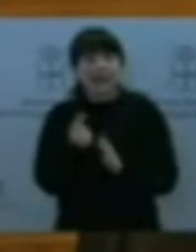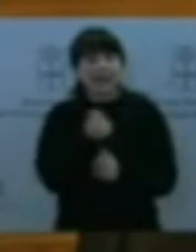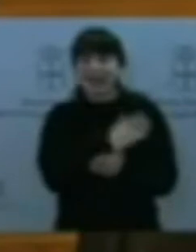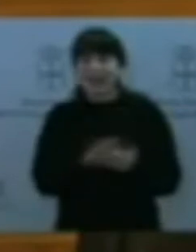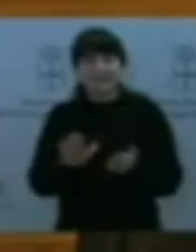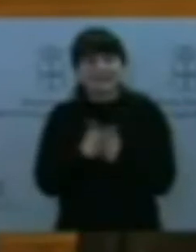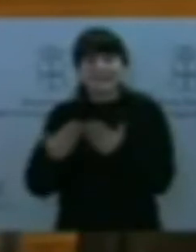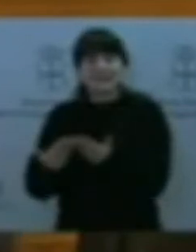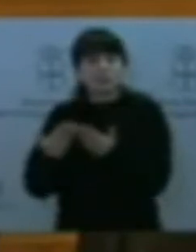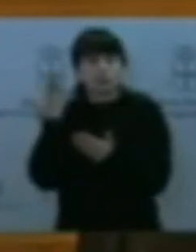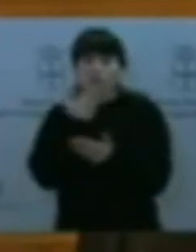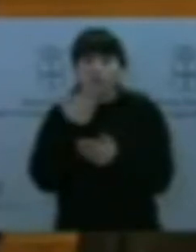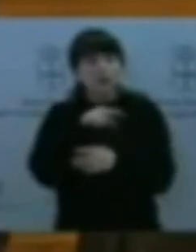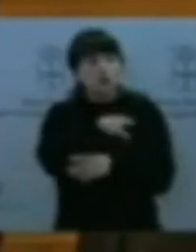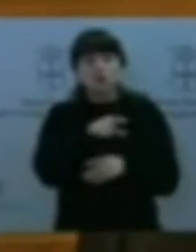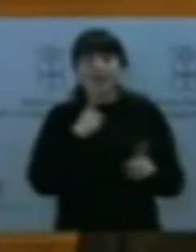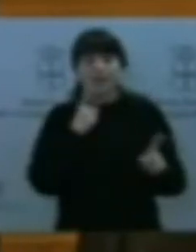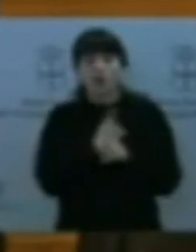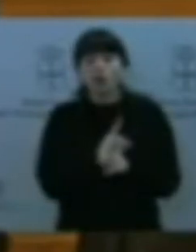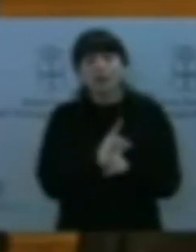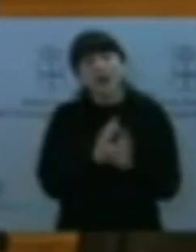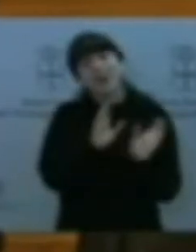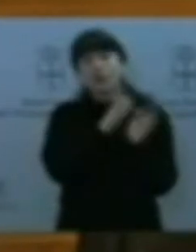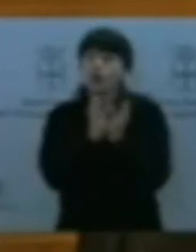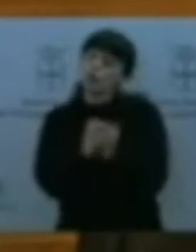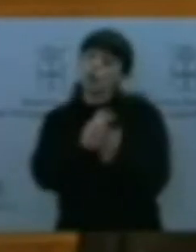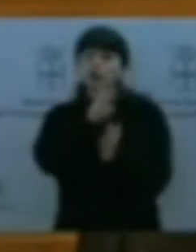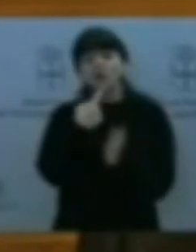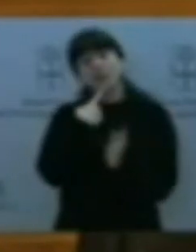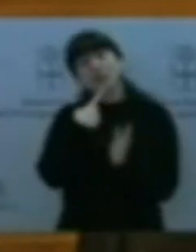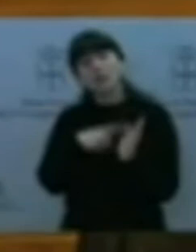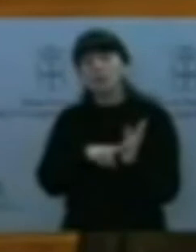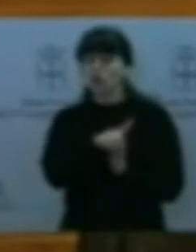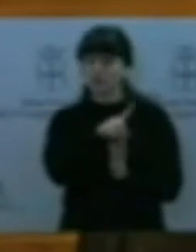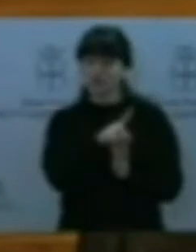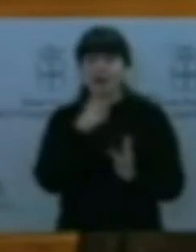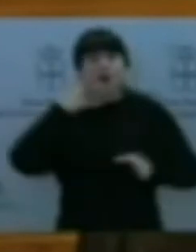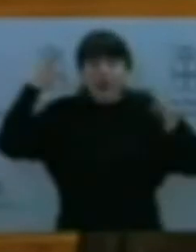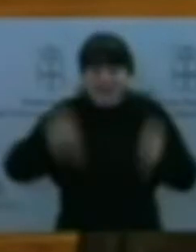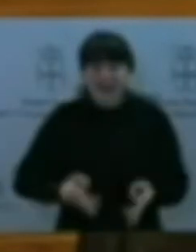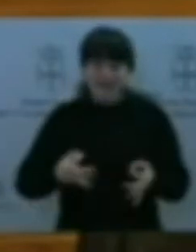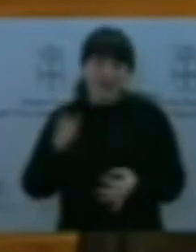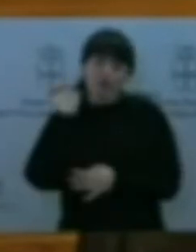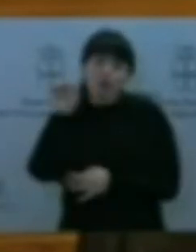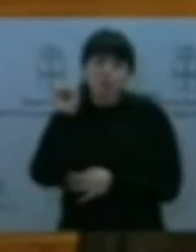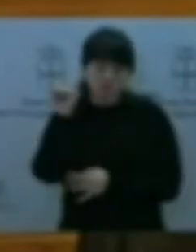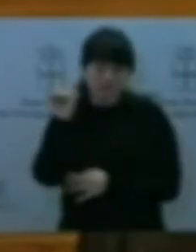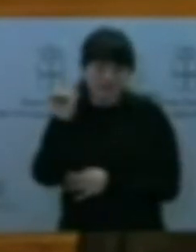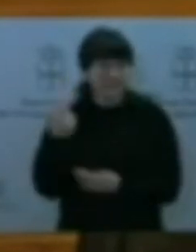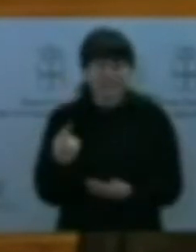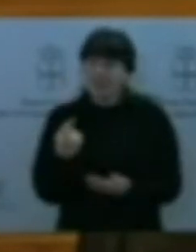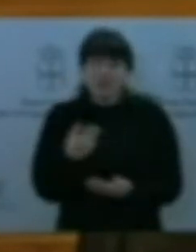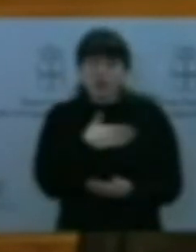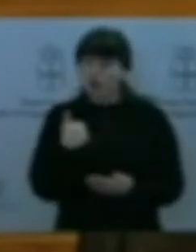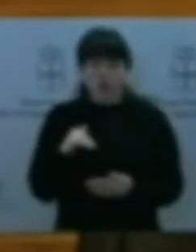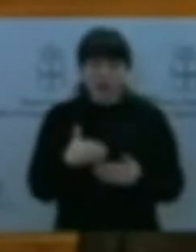partiditos llamados progresistas, pero que realmente son comunistas, están dilatando los trámites para que dicha ley no se